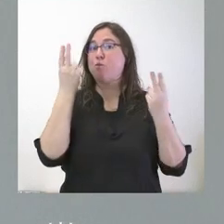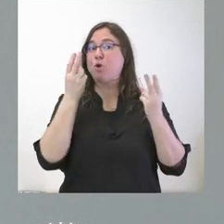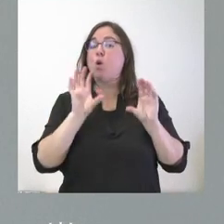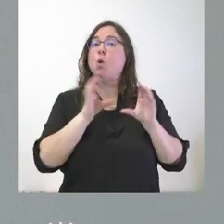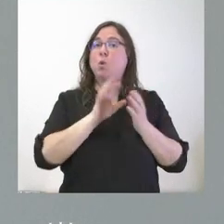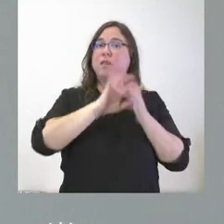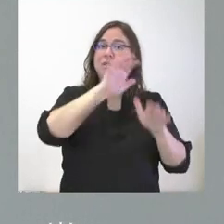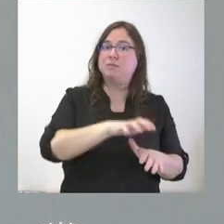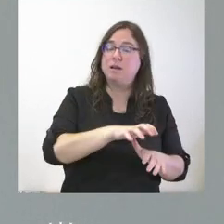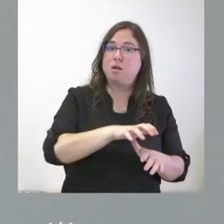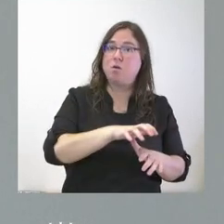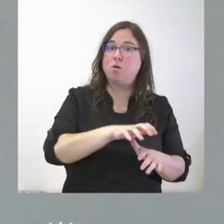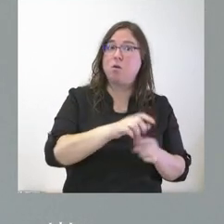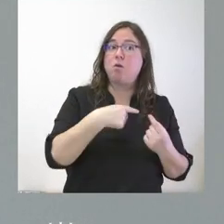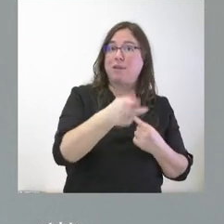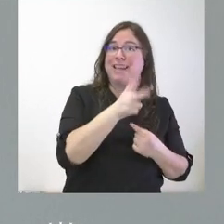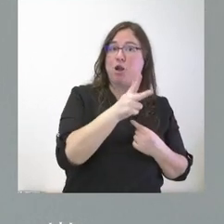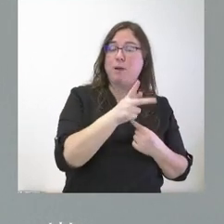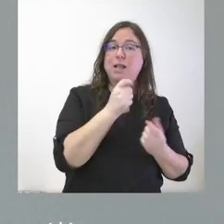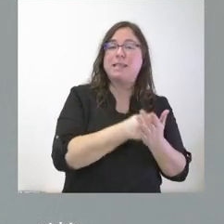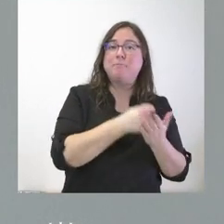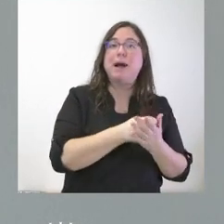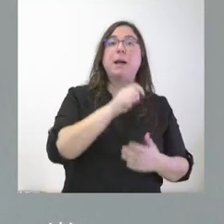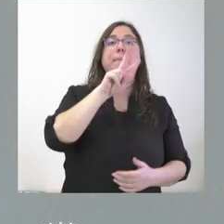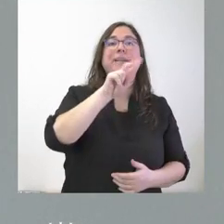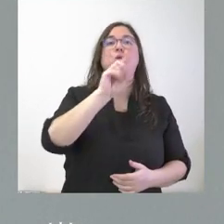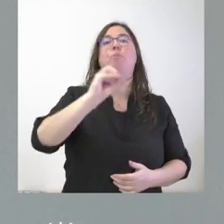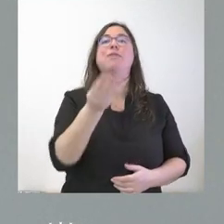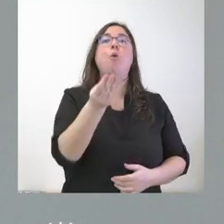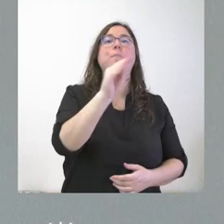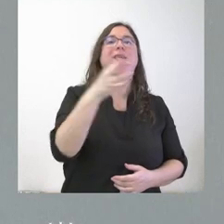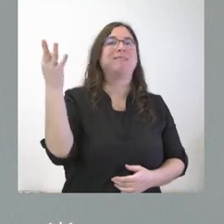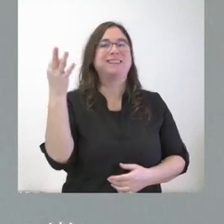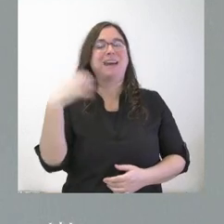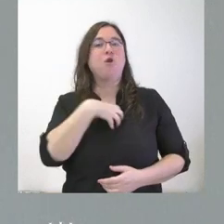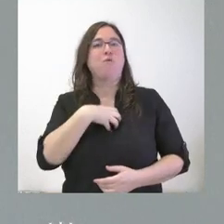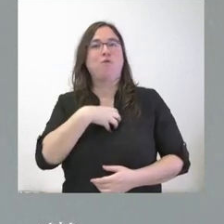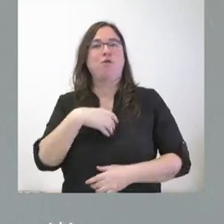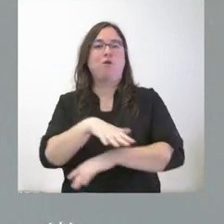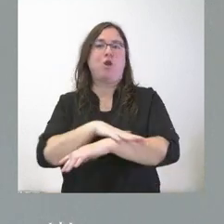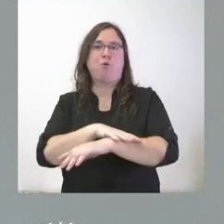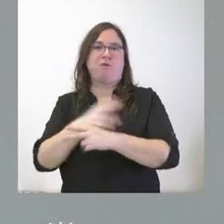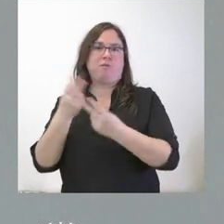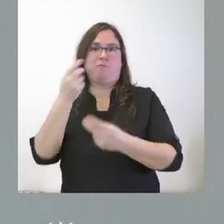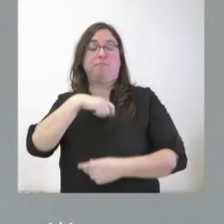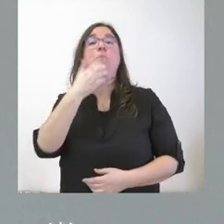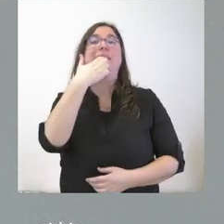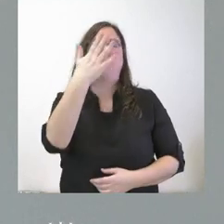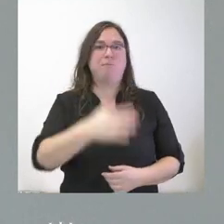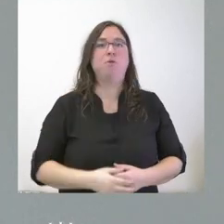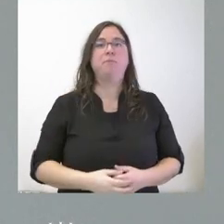Castilla y León cobra un 21% más que el mismo empleado público de la Administración del Estado. Les pongo un ejemplo.